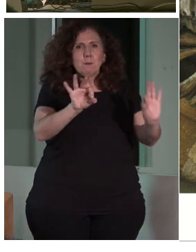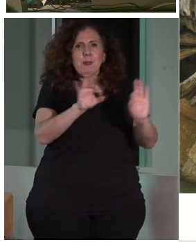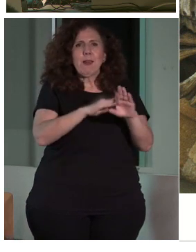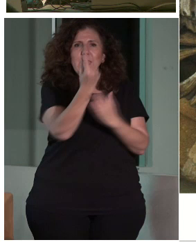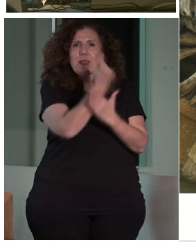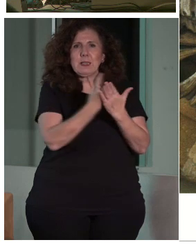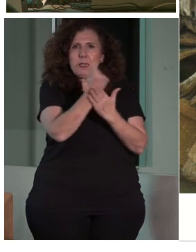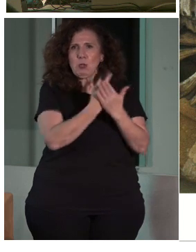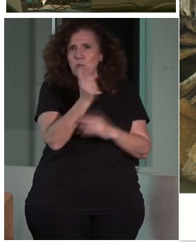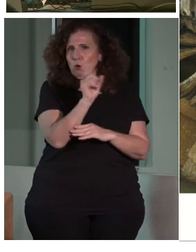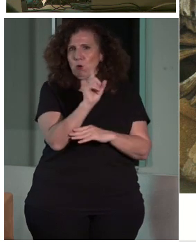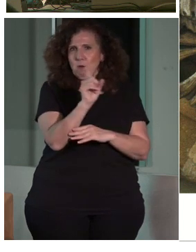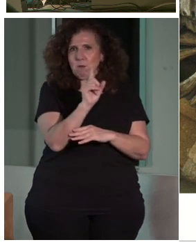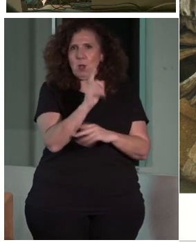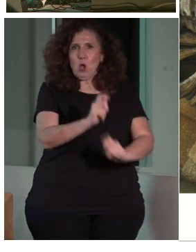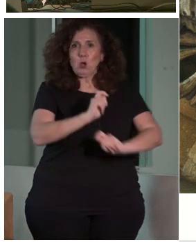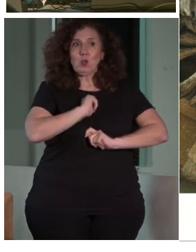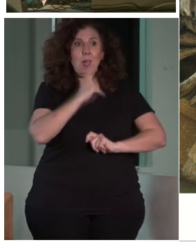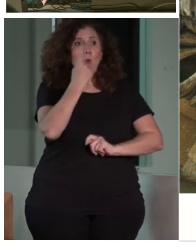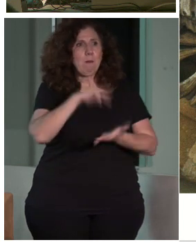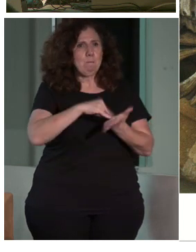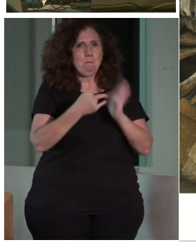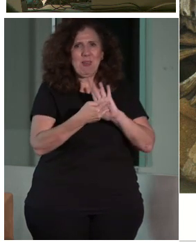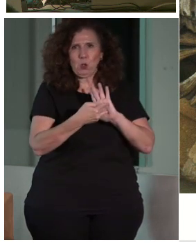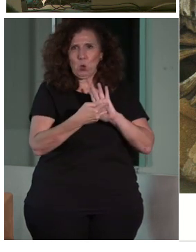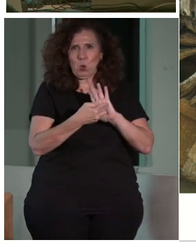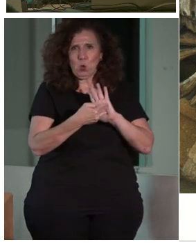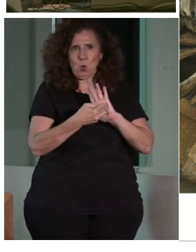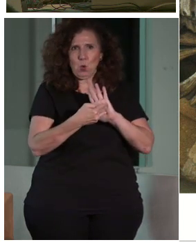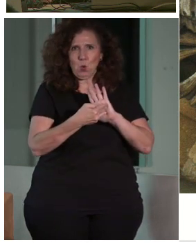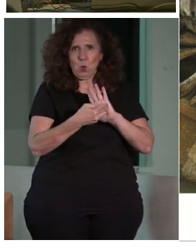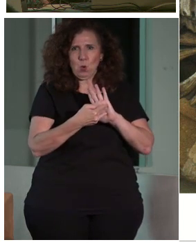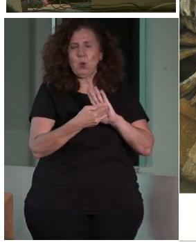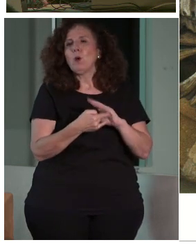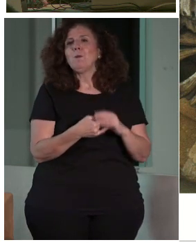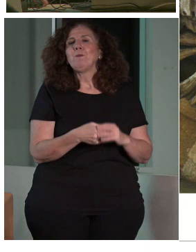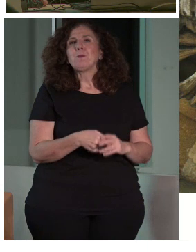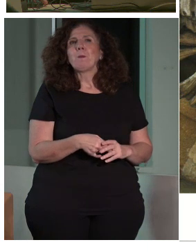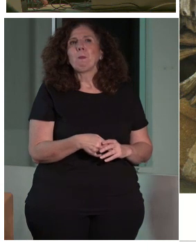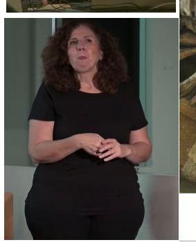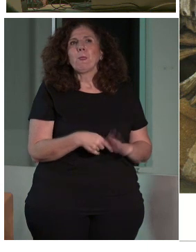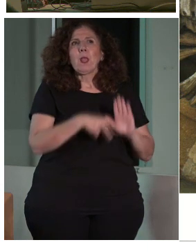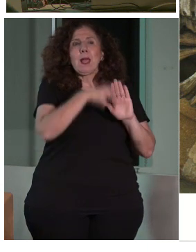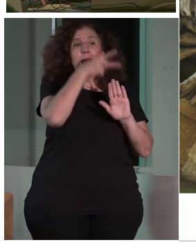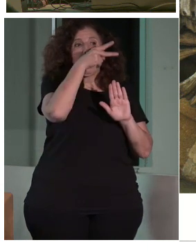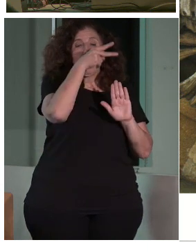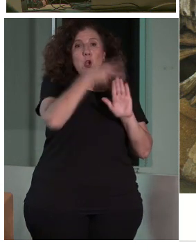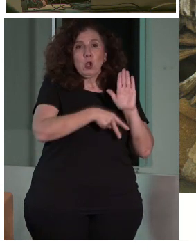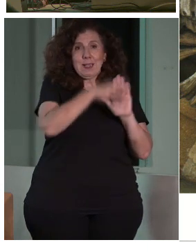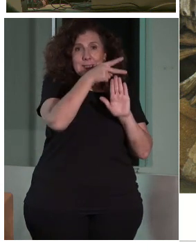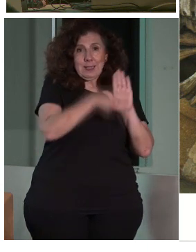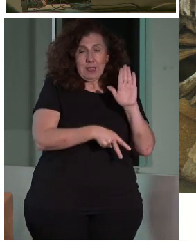lo que ofrece esta norma es una metodología, ¿vale? Esta norma nos llevó a realizarla casi ocho años.